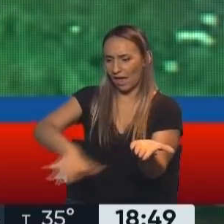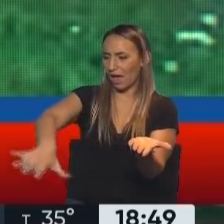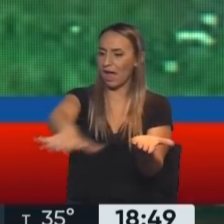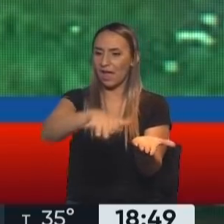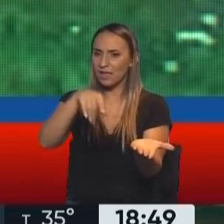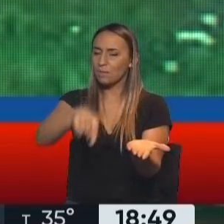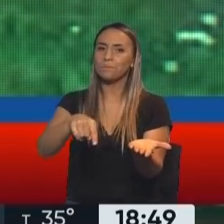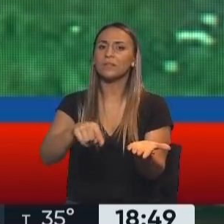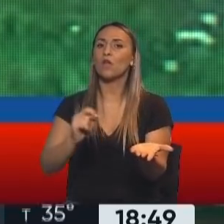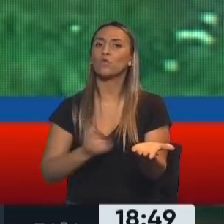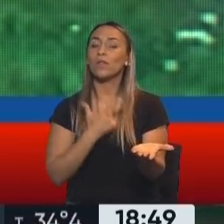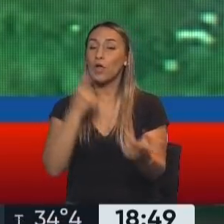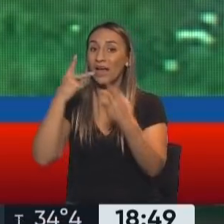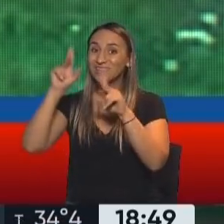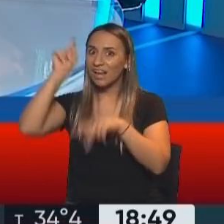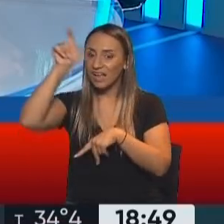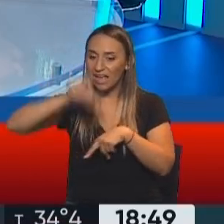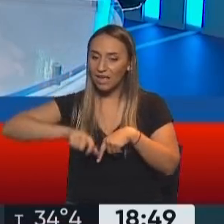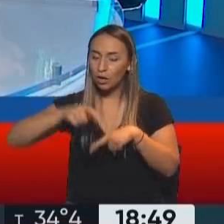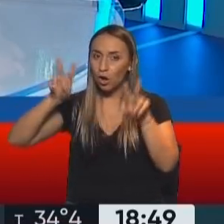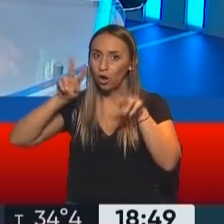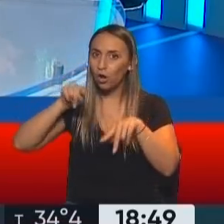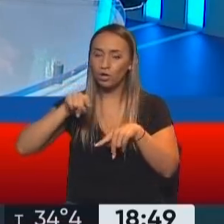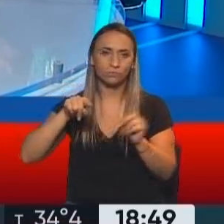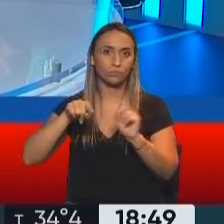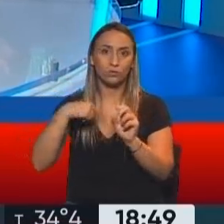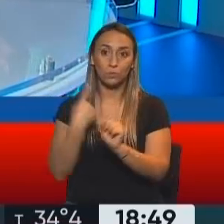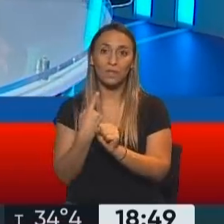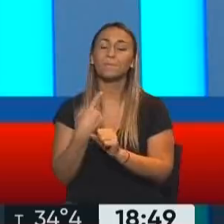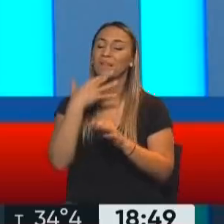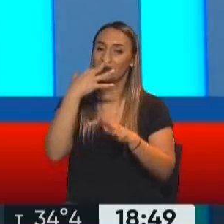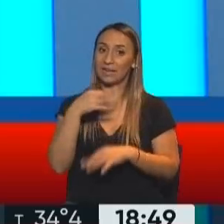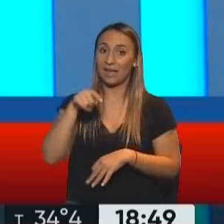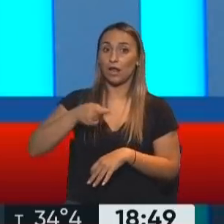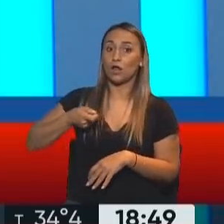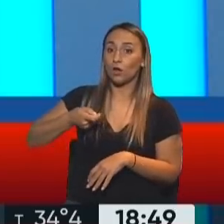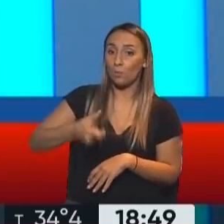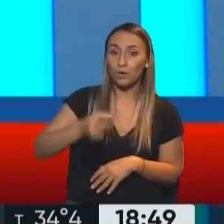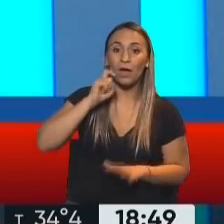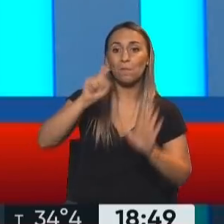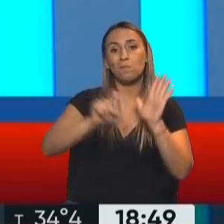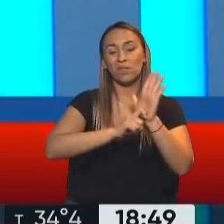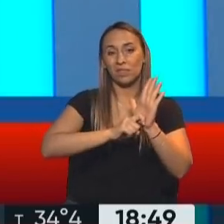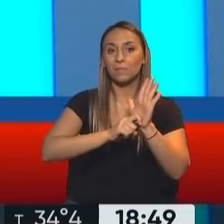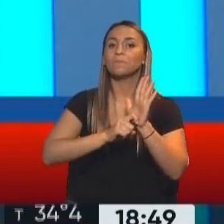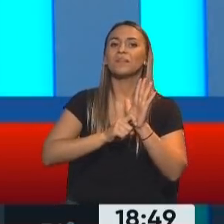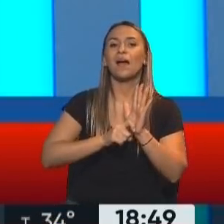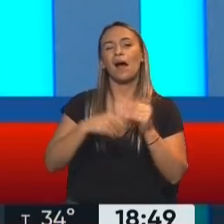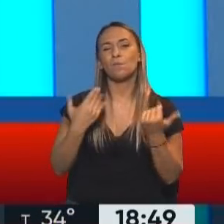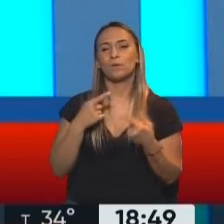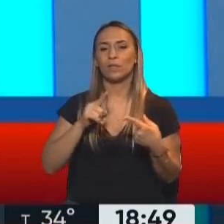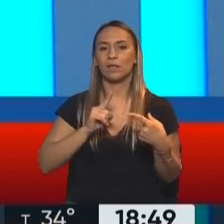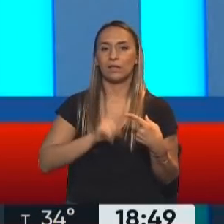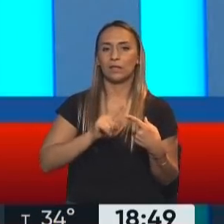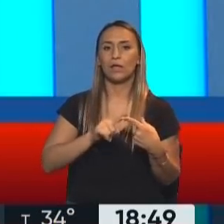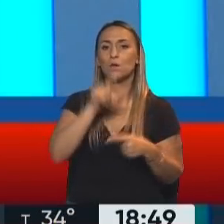estrategia y cómo fue que finalmente se vendieron. Han sido compradas ilegalmente usando a testaferros argentinos que después se la transfirieron a